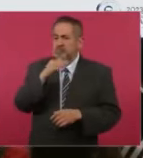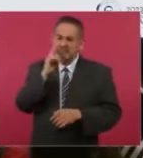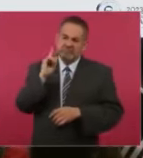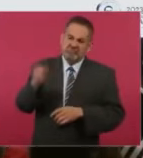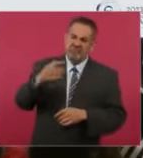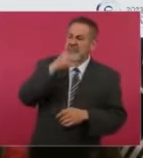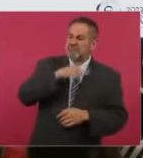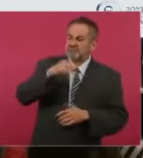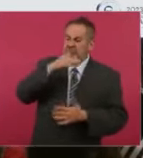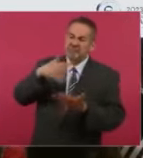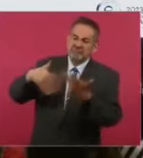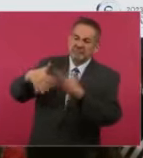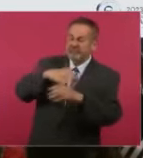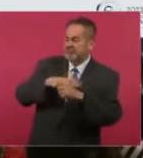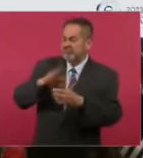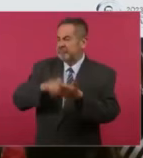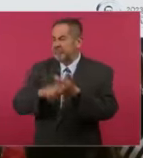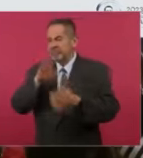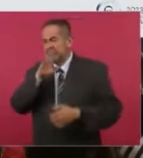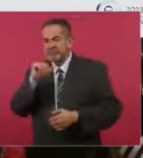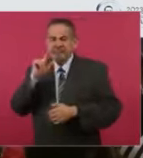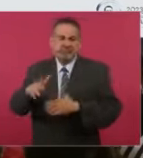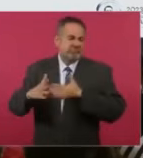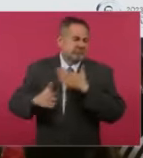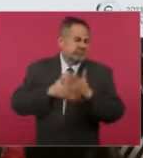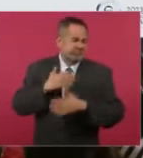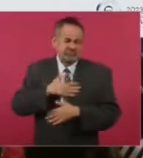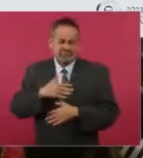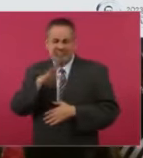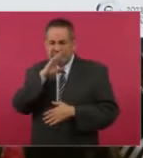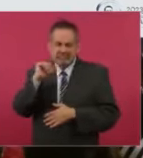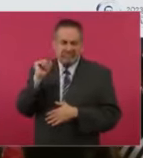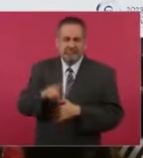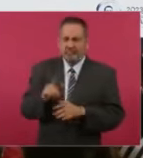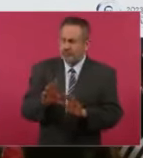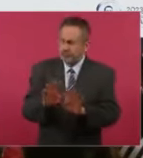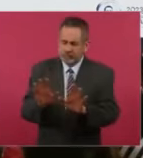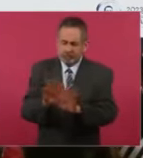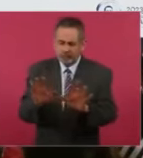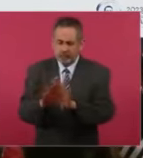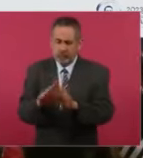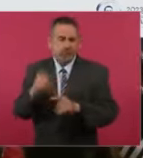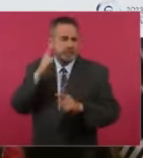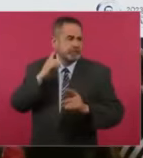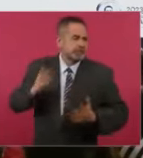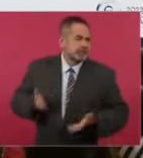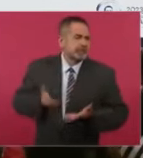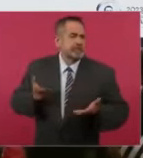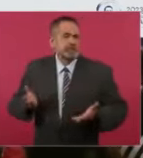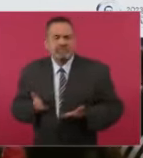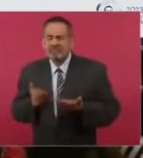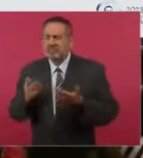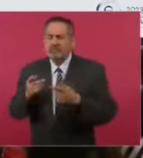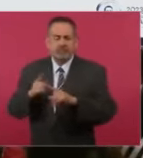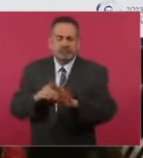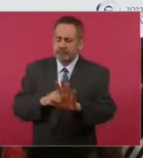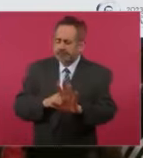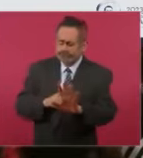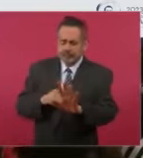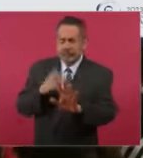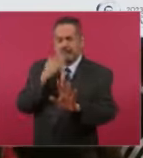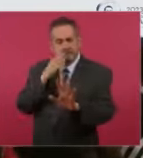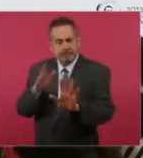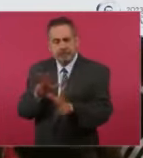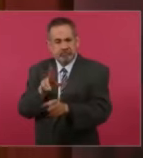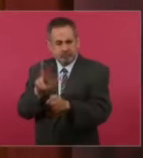señalamiento negativo sobre el hecho de divertirse, de tener fiestas, de oír música, de bailar, de cualquier mecanismo de socialización.